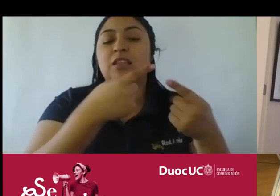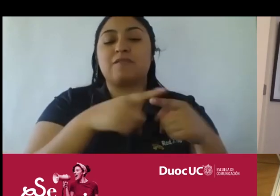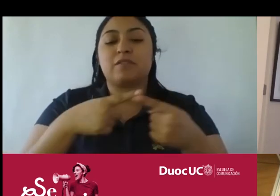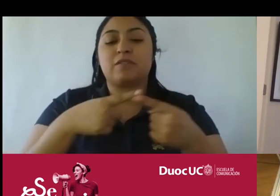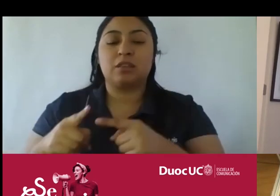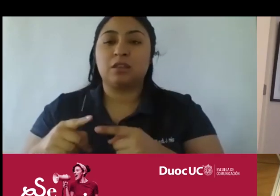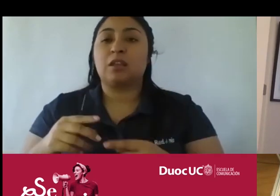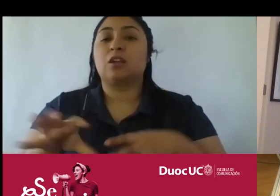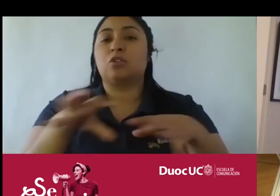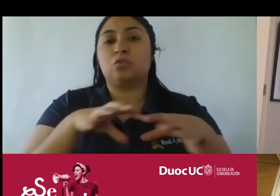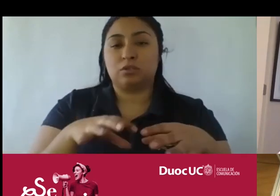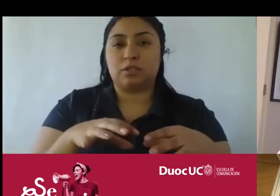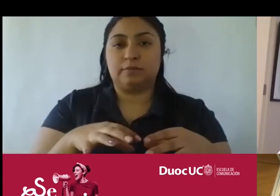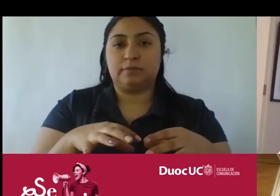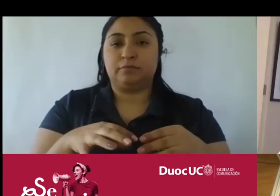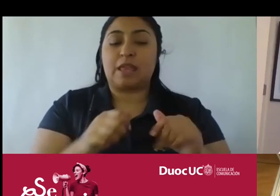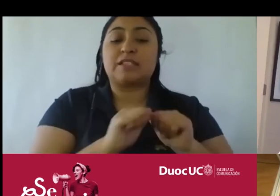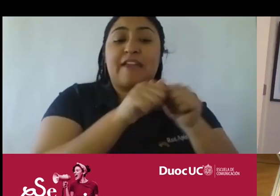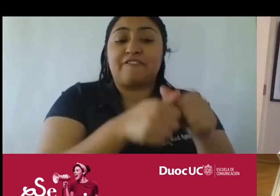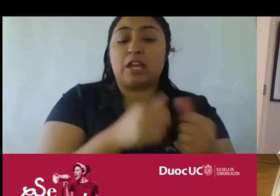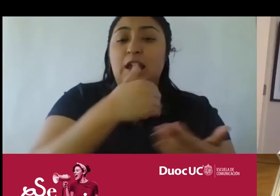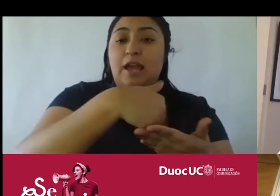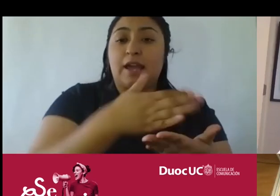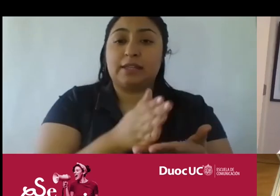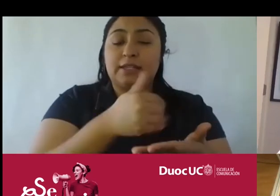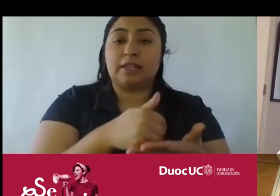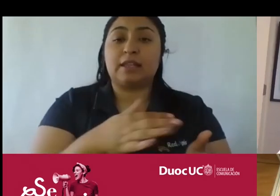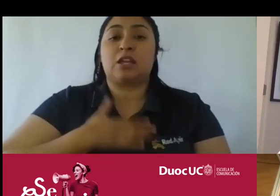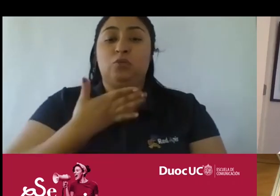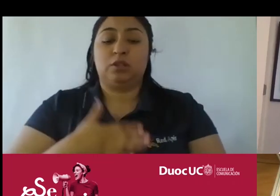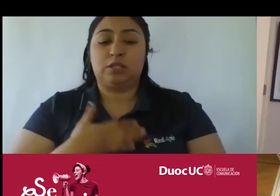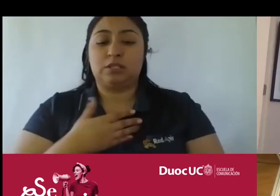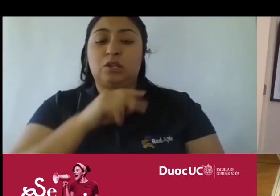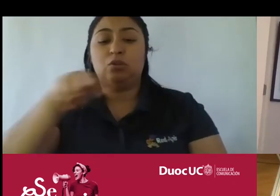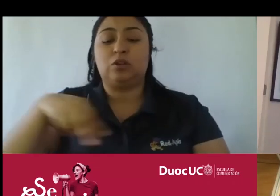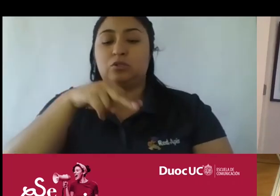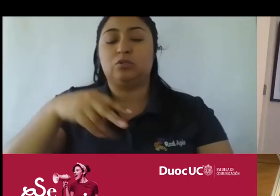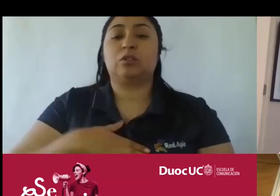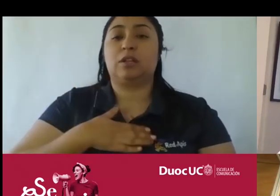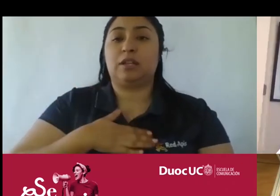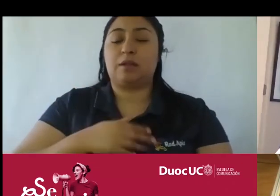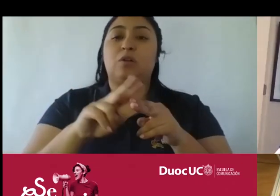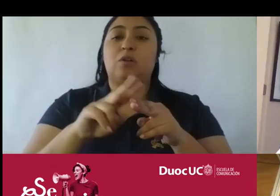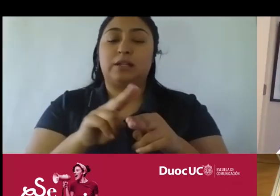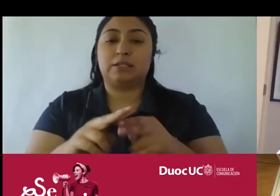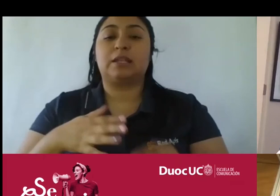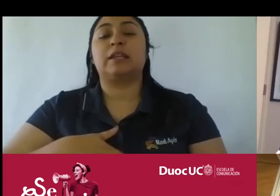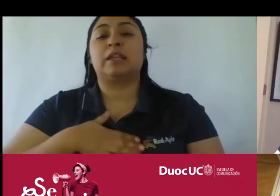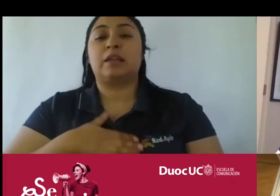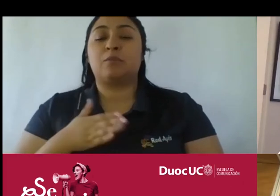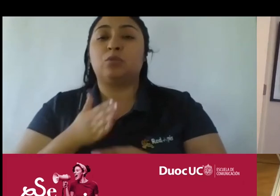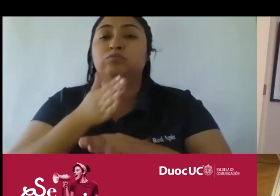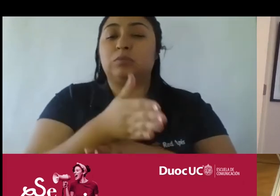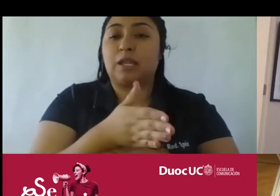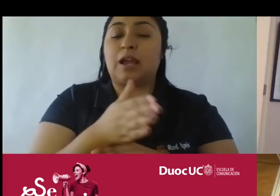fija una estrategia y la estrategia es un deseo es lo que nosotros queremos hacer a donde queremos llegar ¿no? pero para verificar